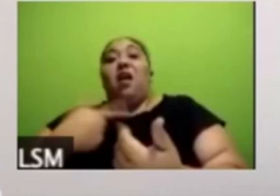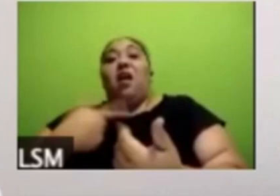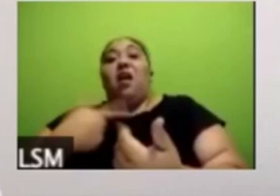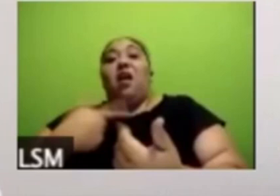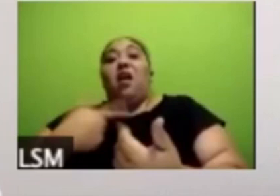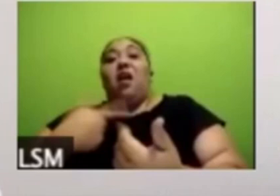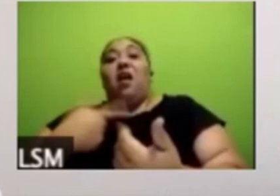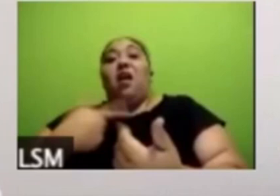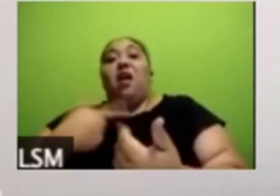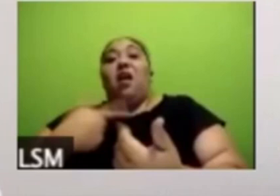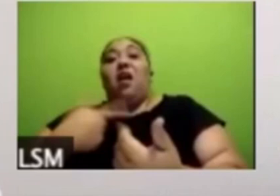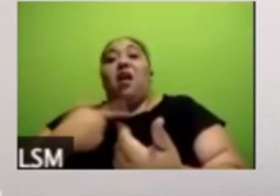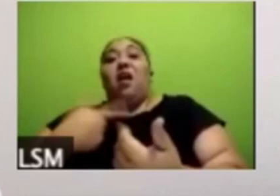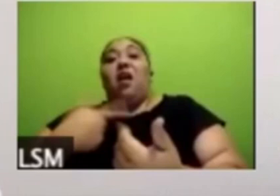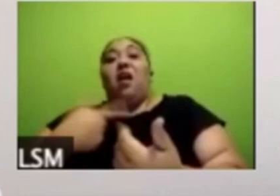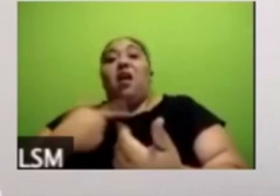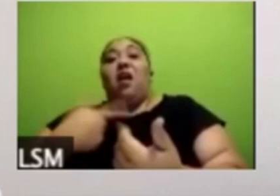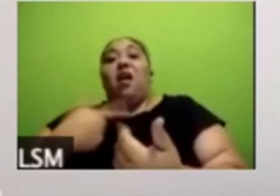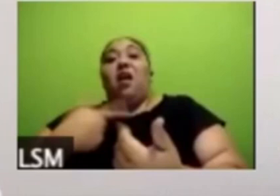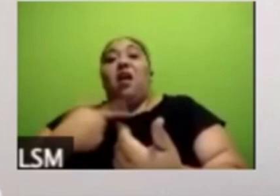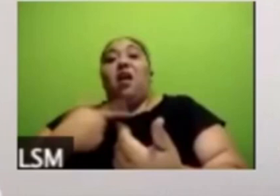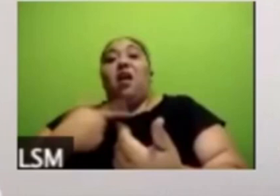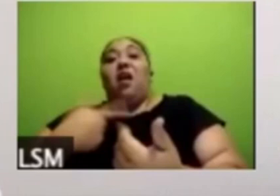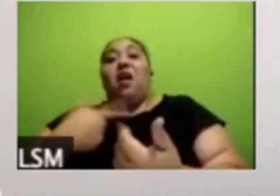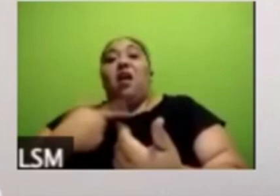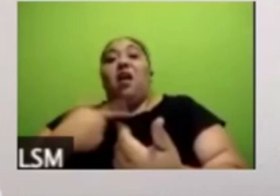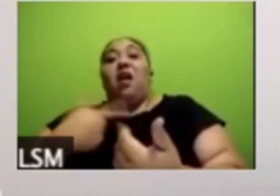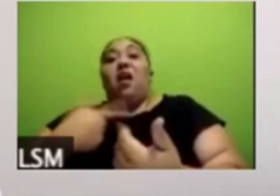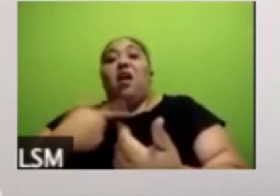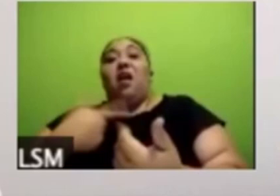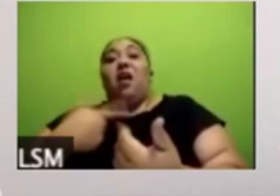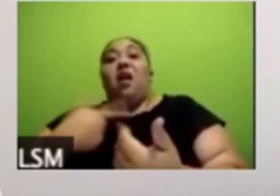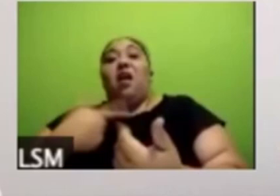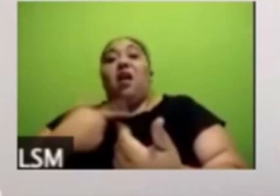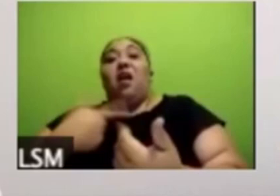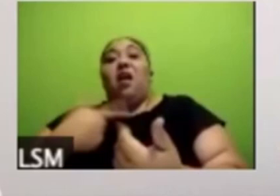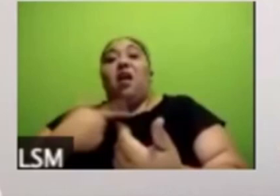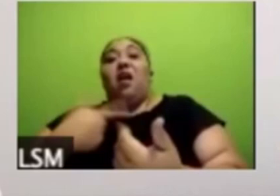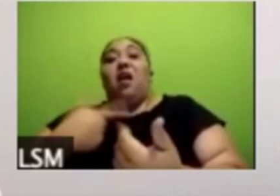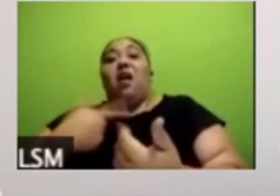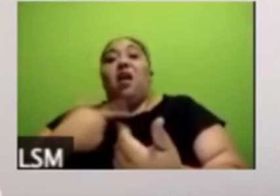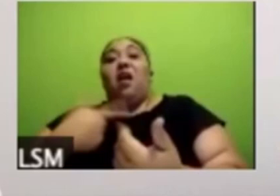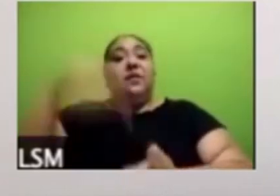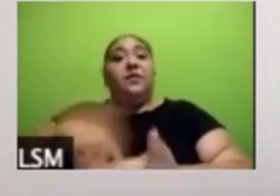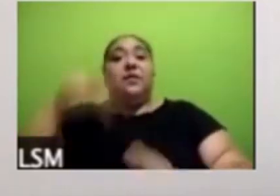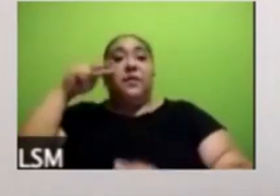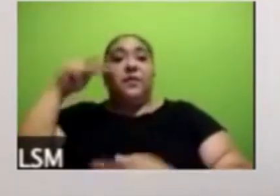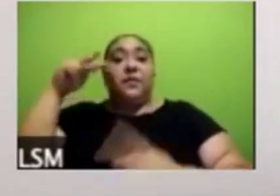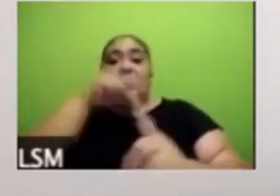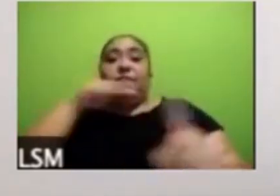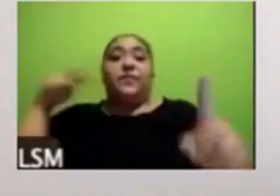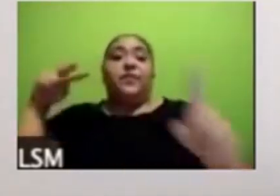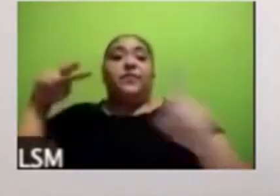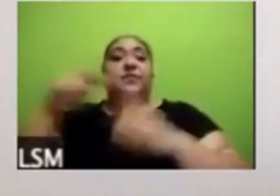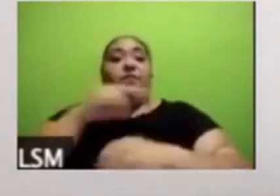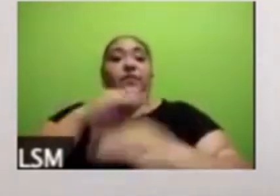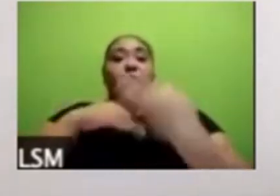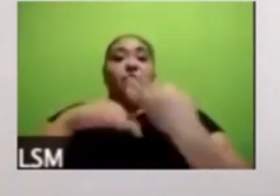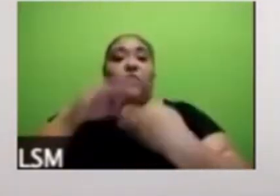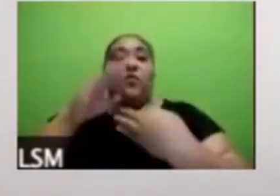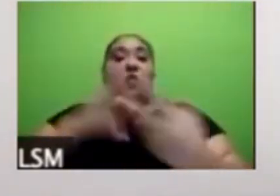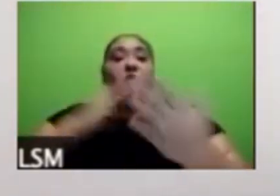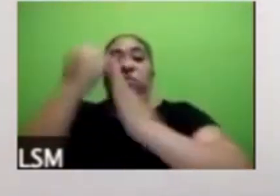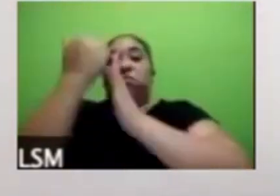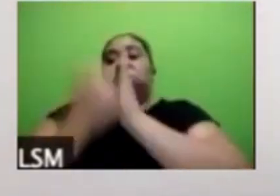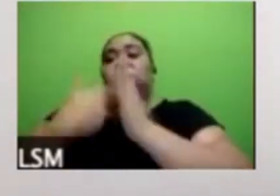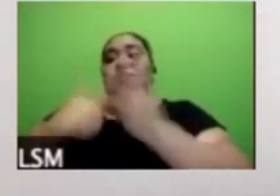pues si se tienen que atender las condiciones de desventaja estructurales que están haciendo que ciertas familias vayan a